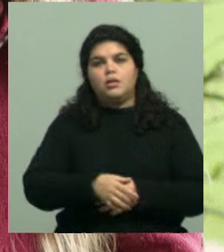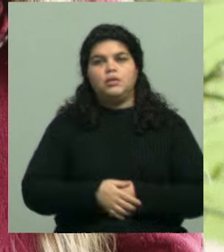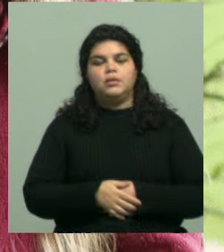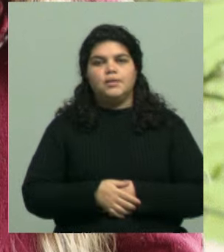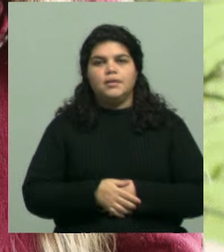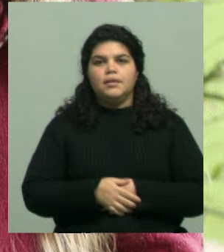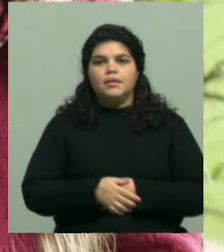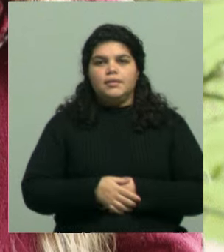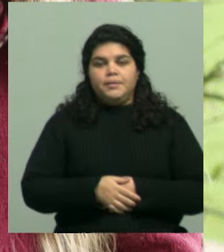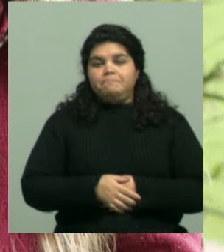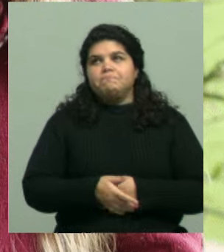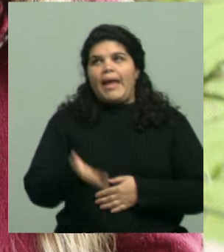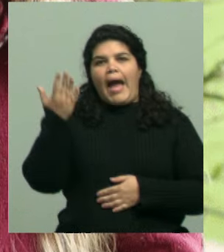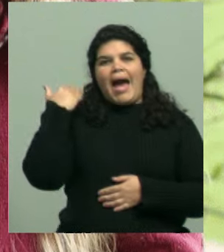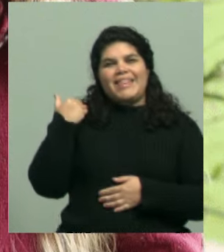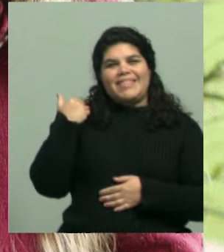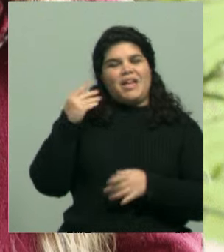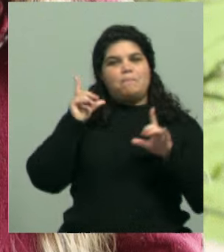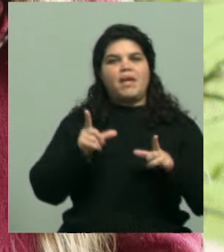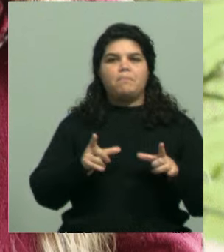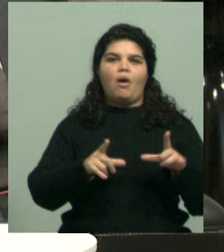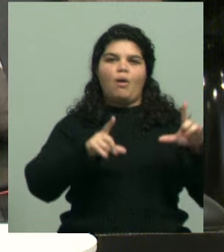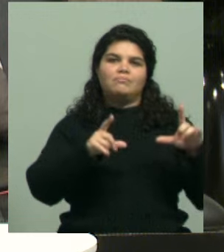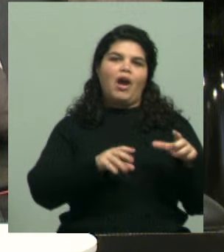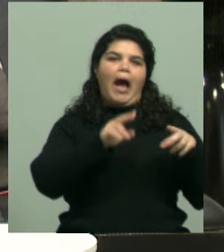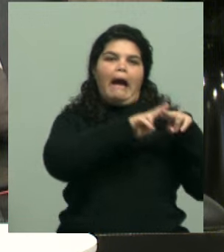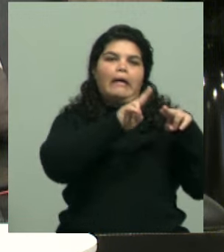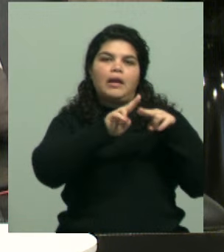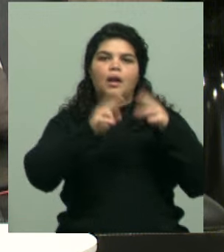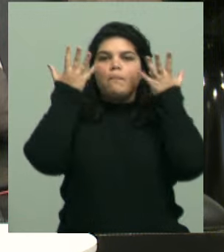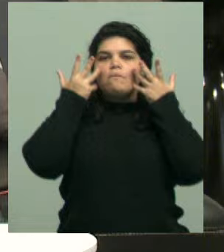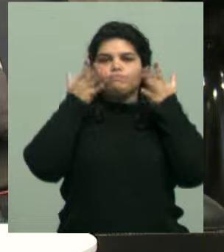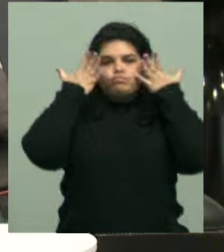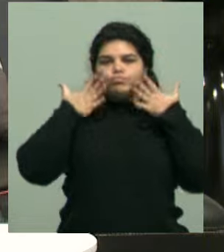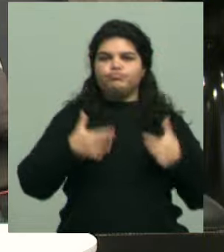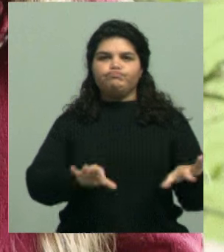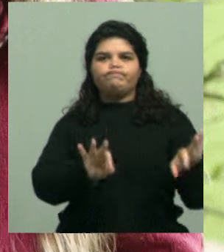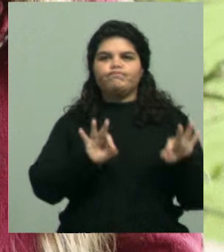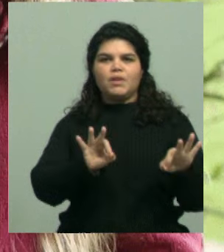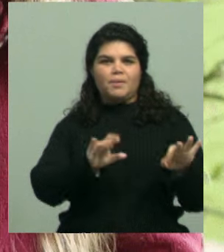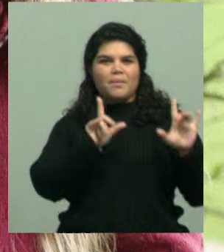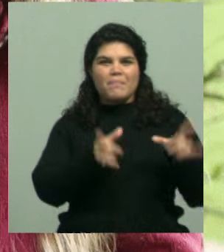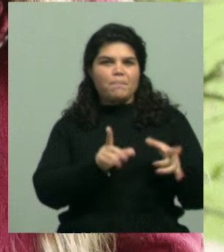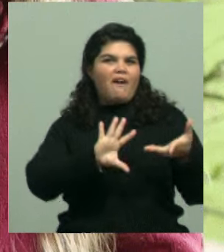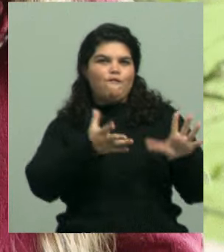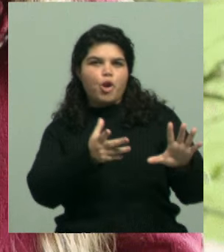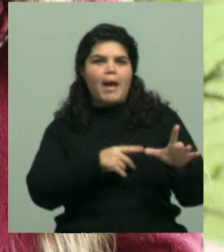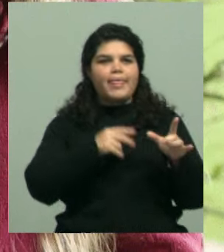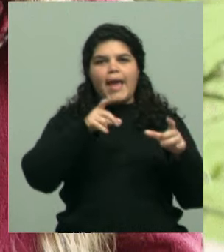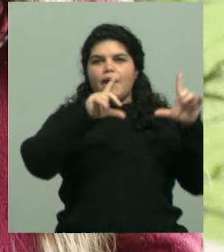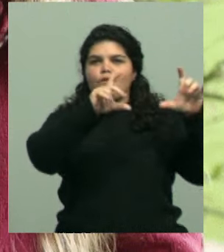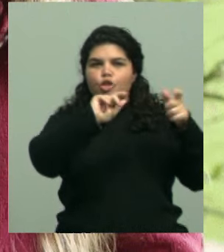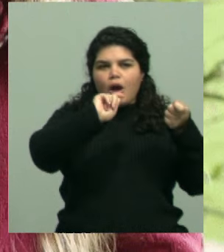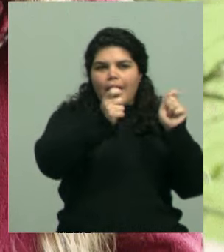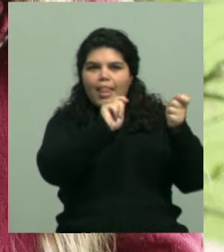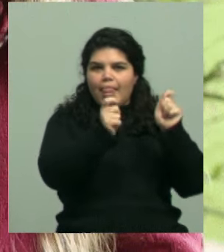decís, o antes era el Photoshop que te alisaba la piel, y te dejaba los famosos filtros. Y cómo van mejorando, ¿no? En el tema hay un